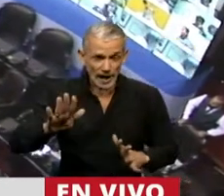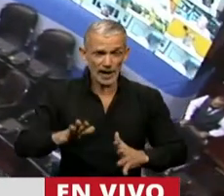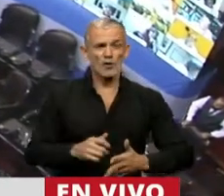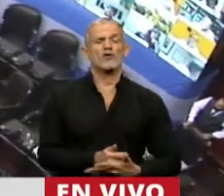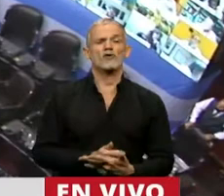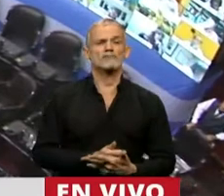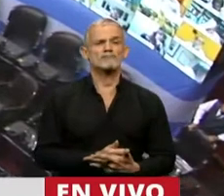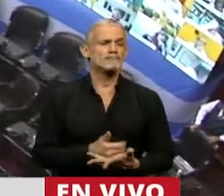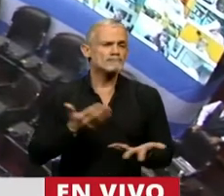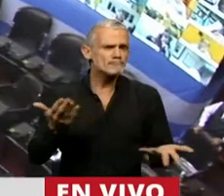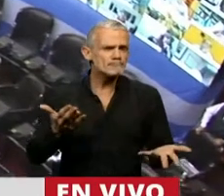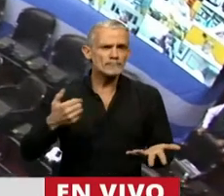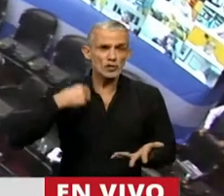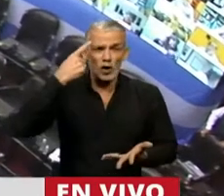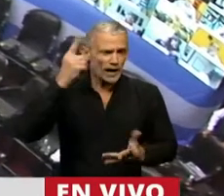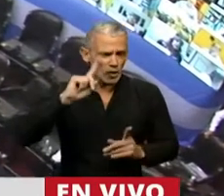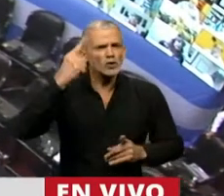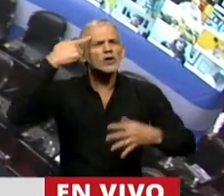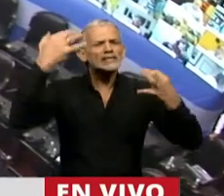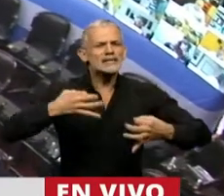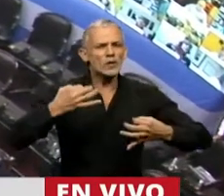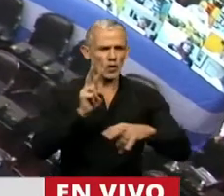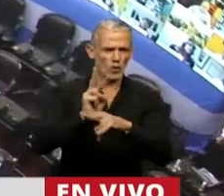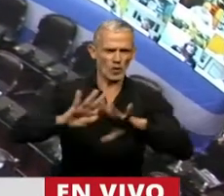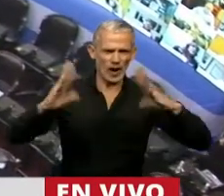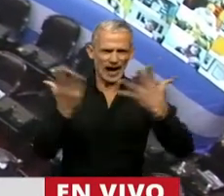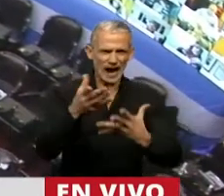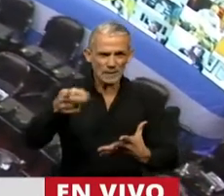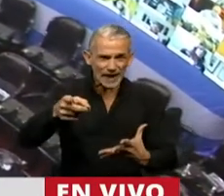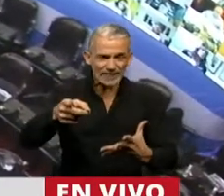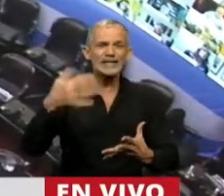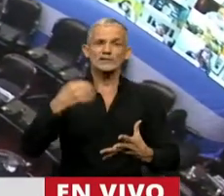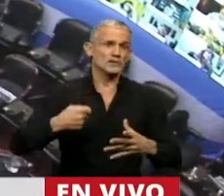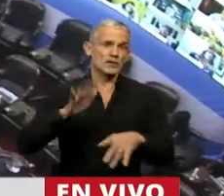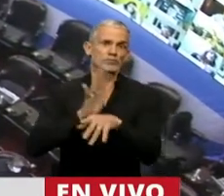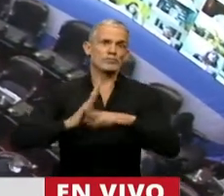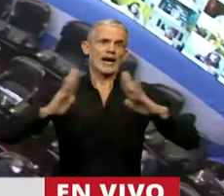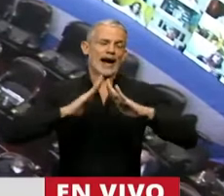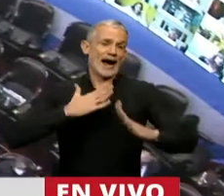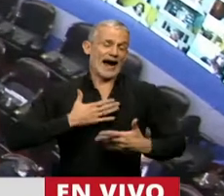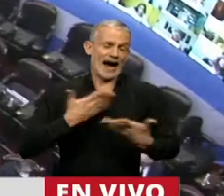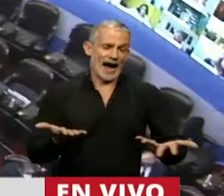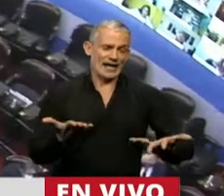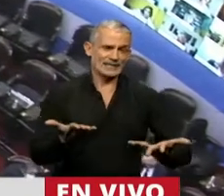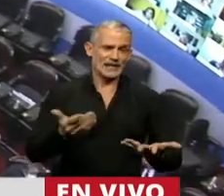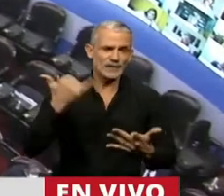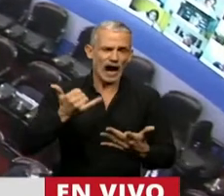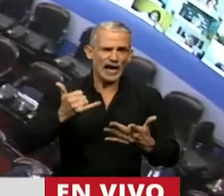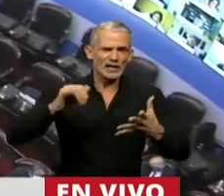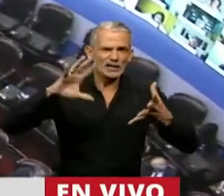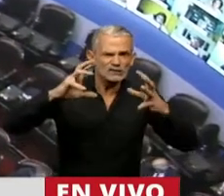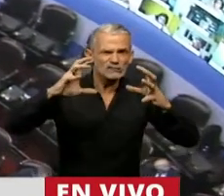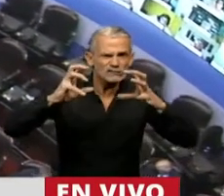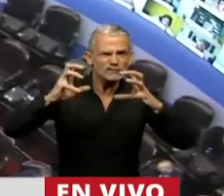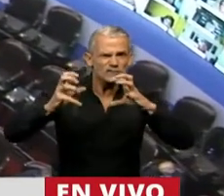que más que creo estoy convencido de el medio ambiente es nuestra casa común, que está bajo constante ataque,